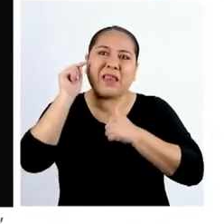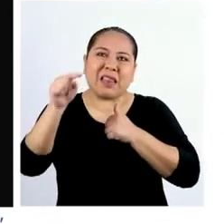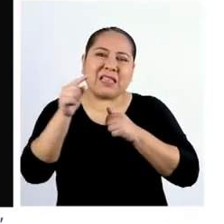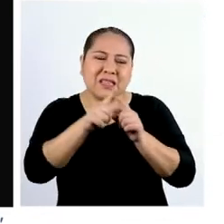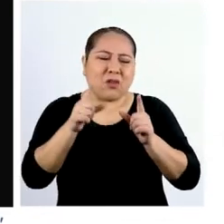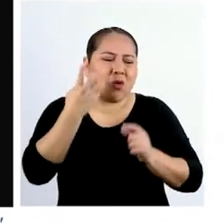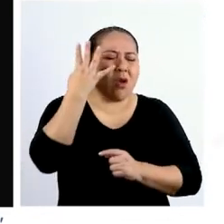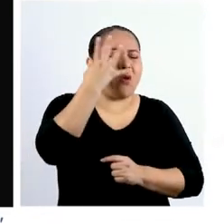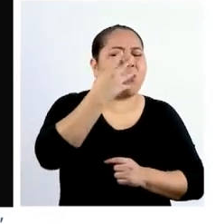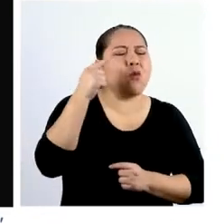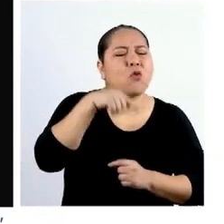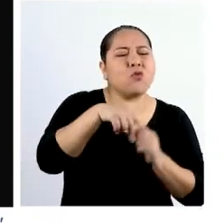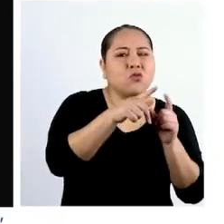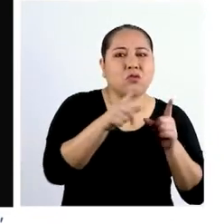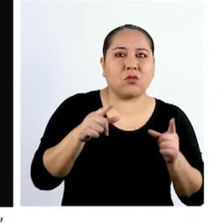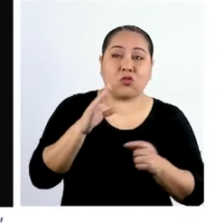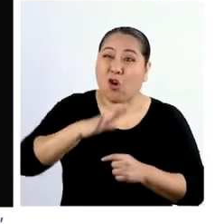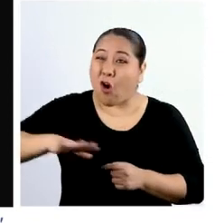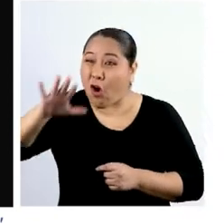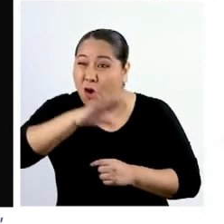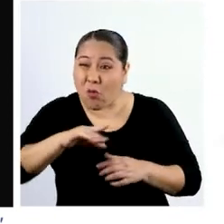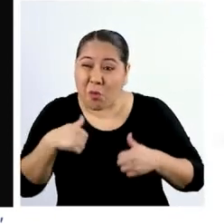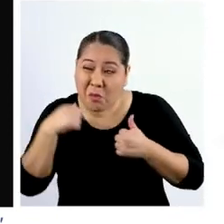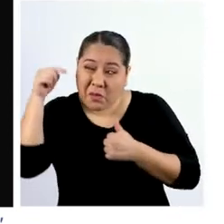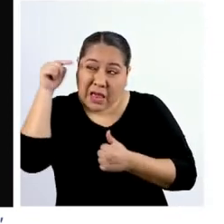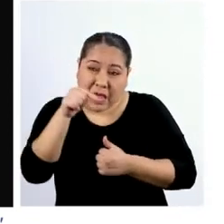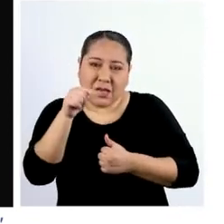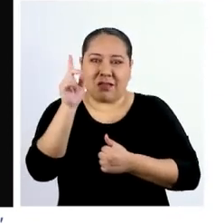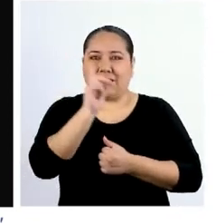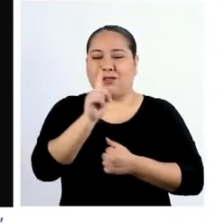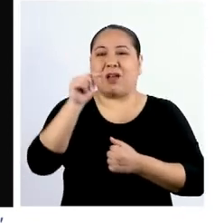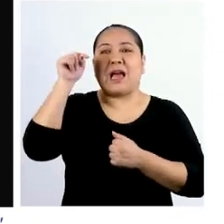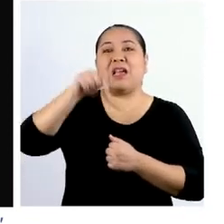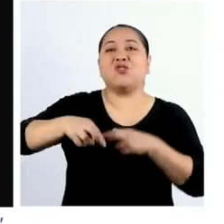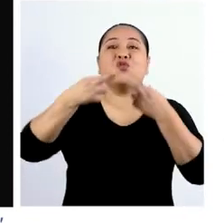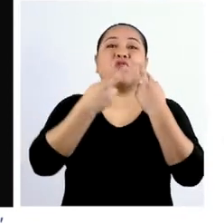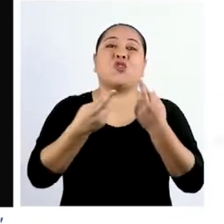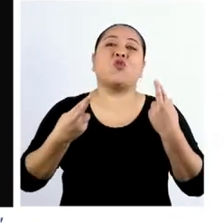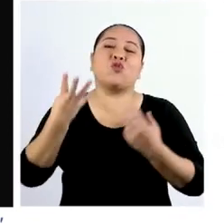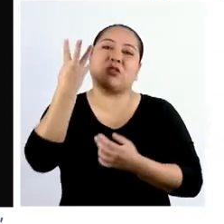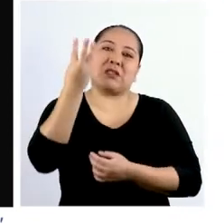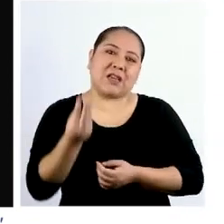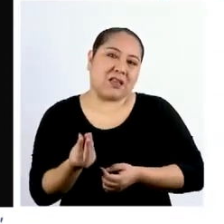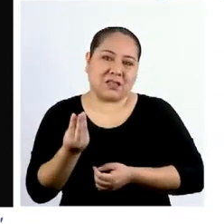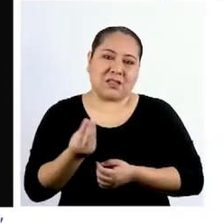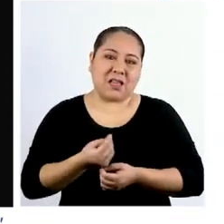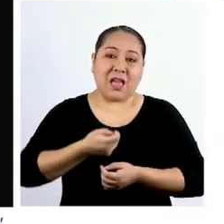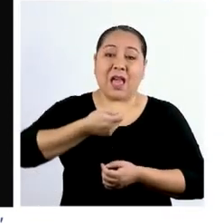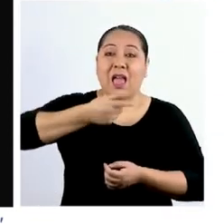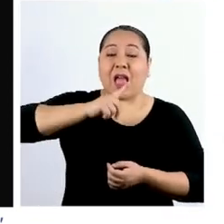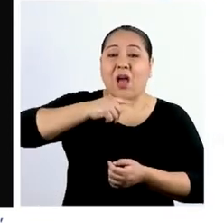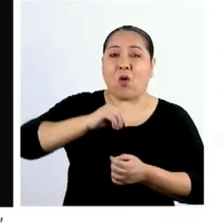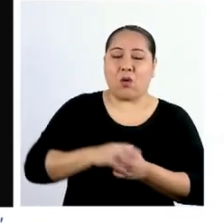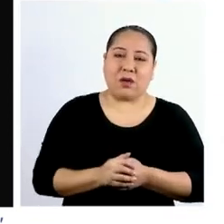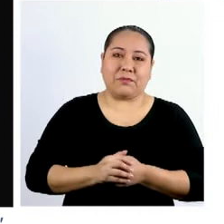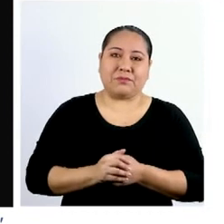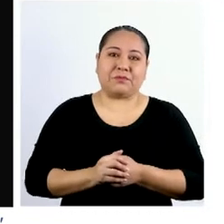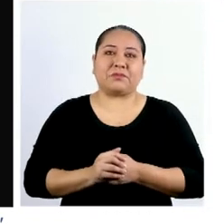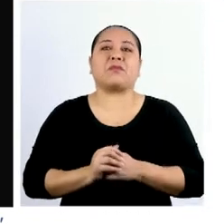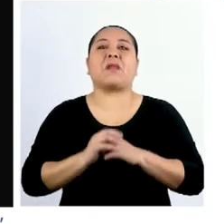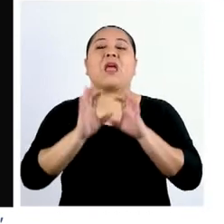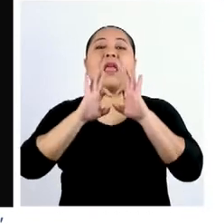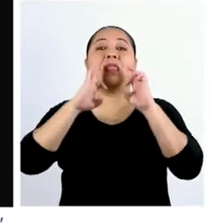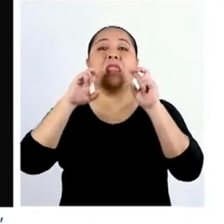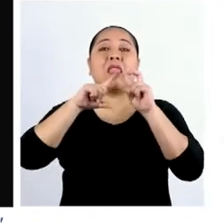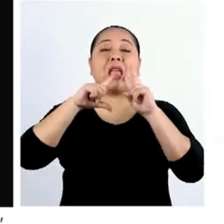debido a esta hermosa vista. Pero no todos pueden vivir ahí. Esto es un recurso escaso. El agua del lago es algo